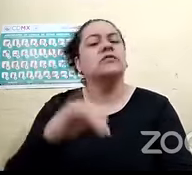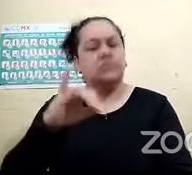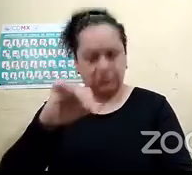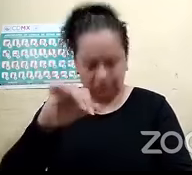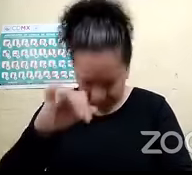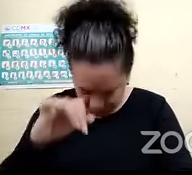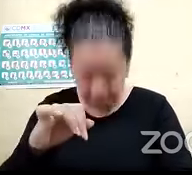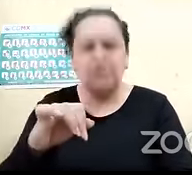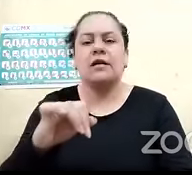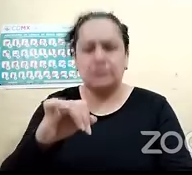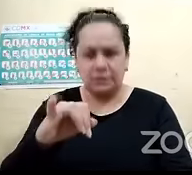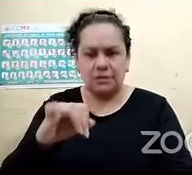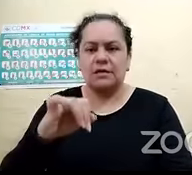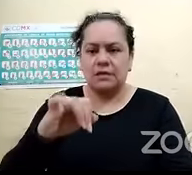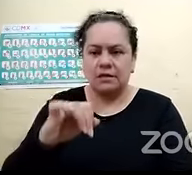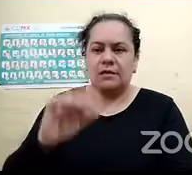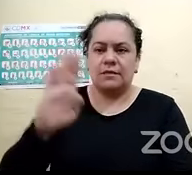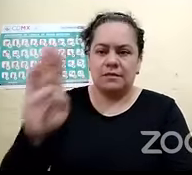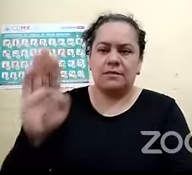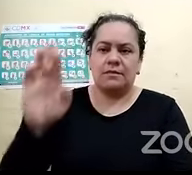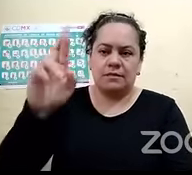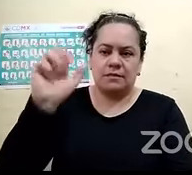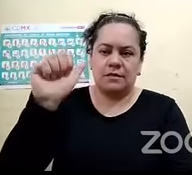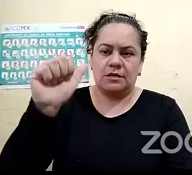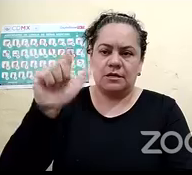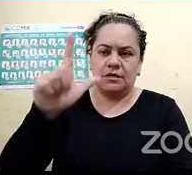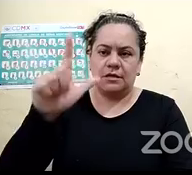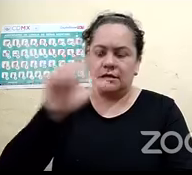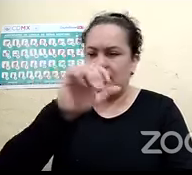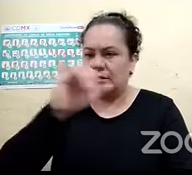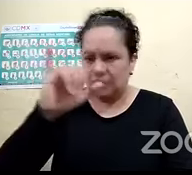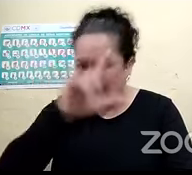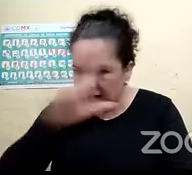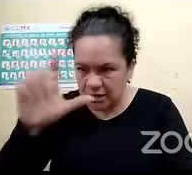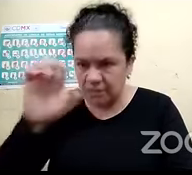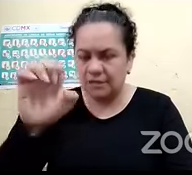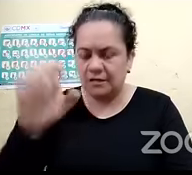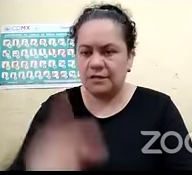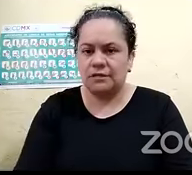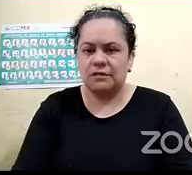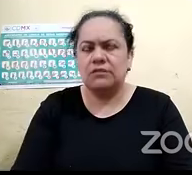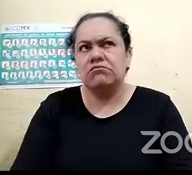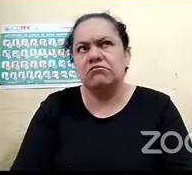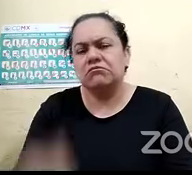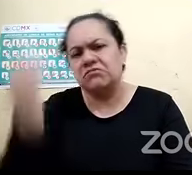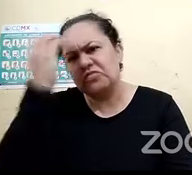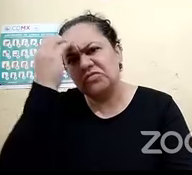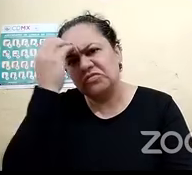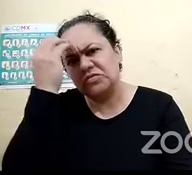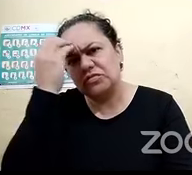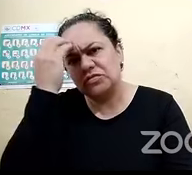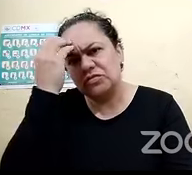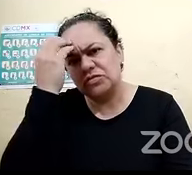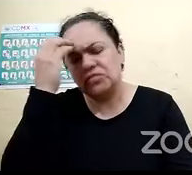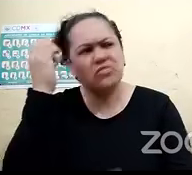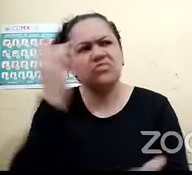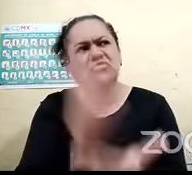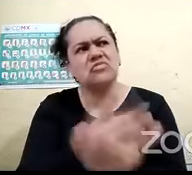para sillas y la verdad es que creo que puedo hasta ahorita es la única que puedo